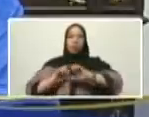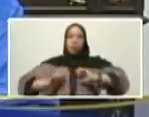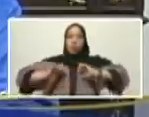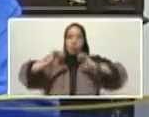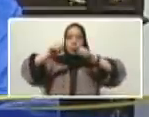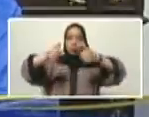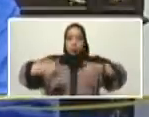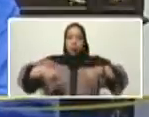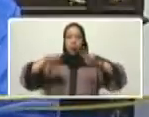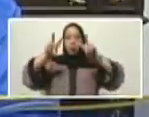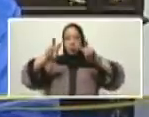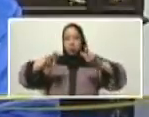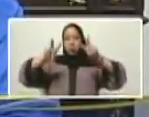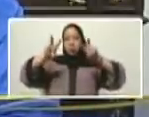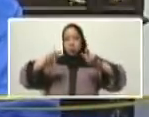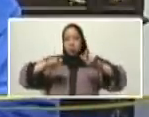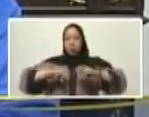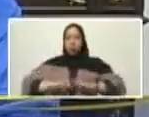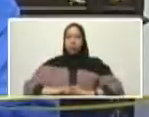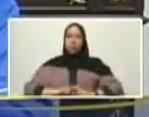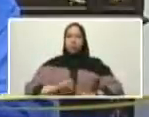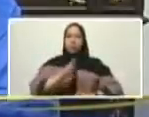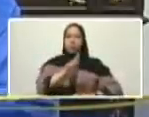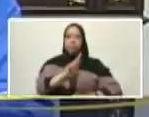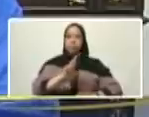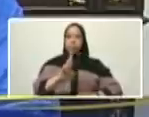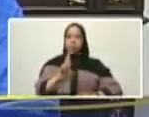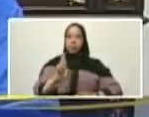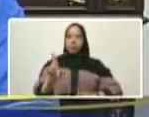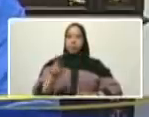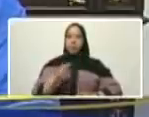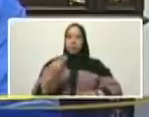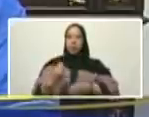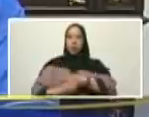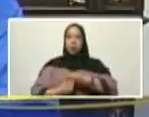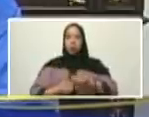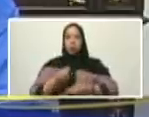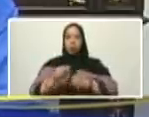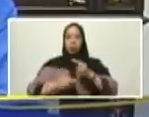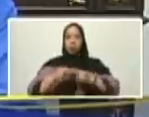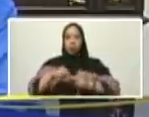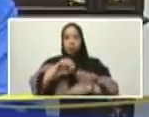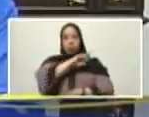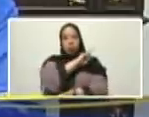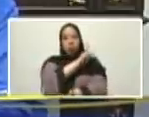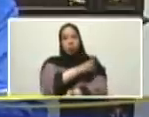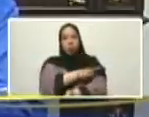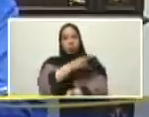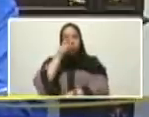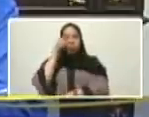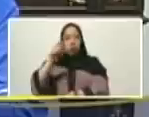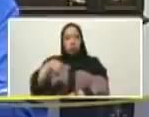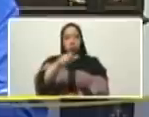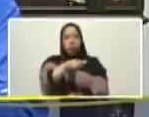vamos con las tres R punto net a construir el poder popular yo estoy ustedes saben